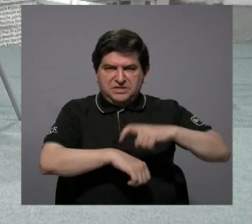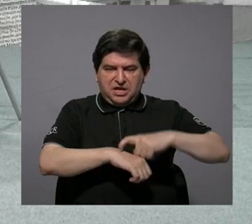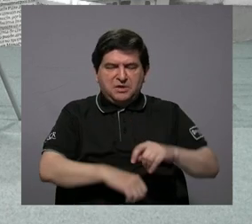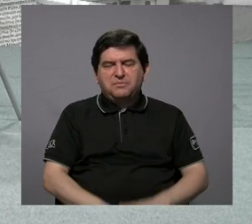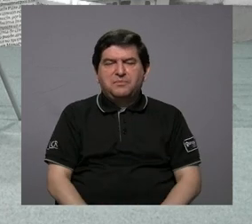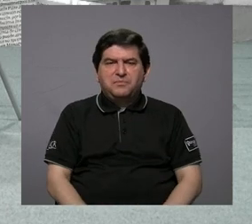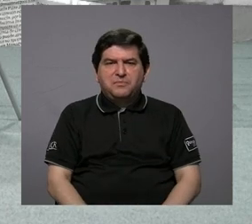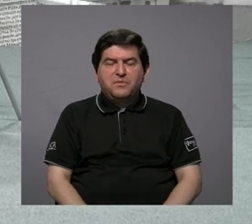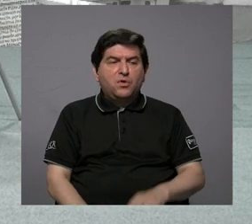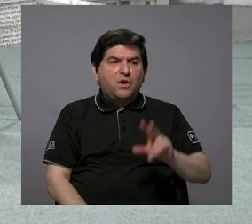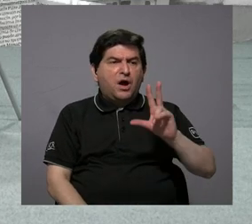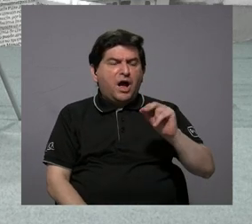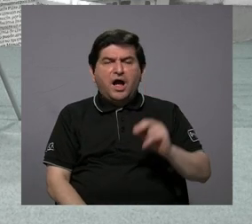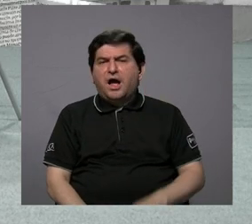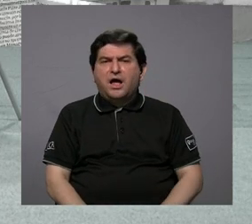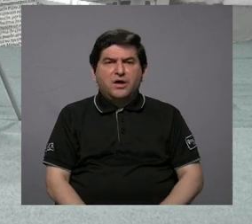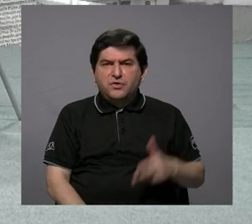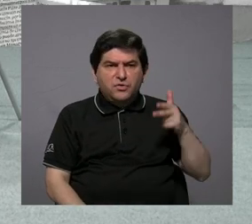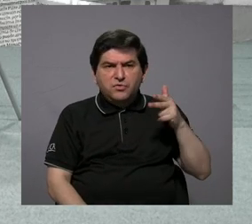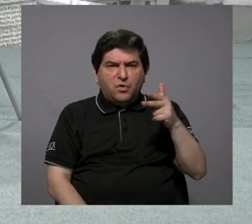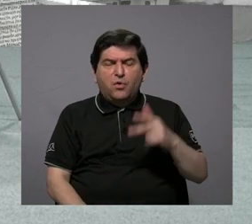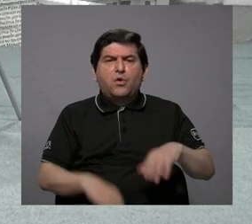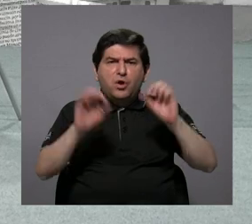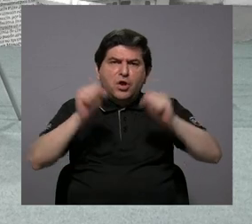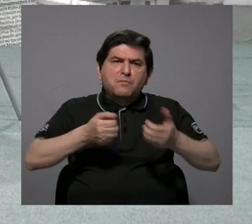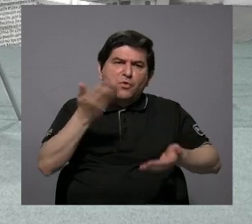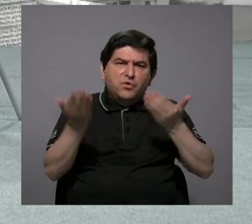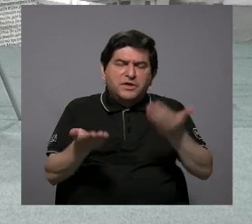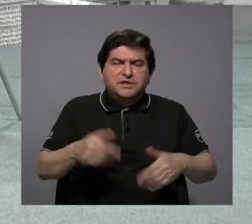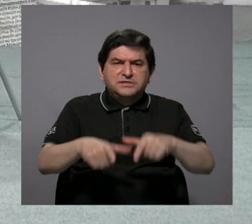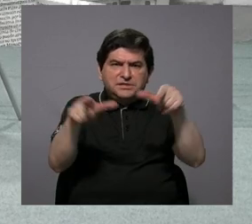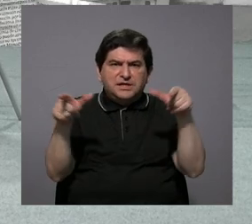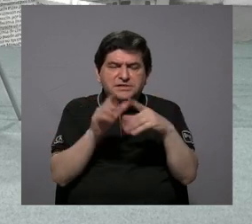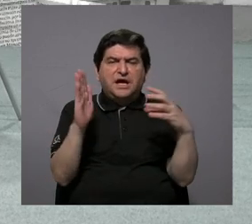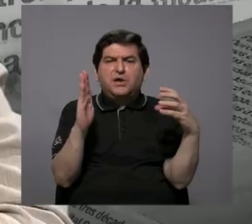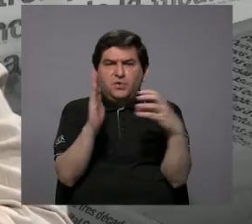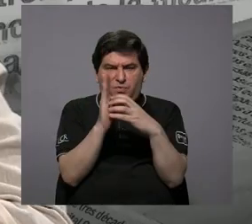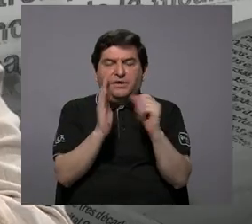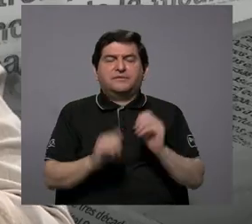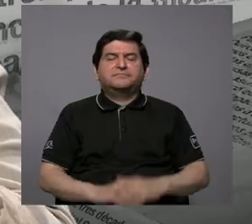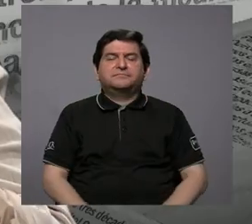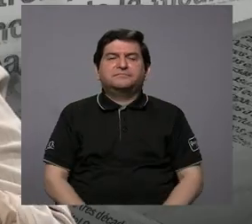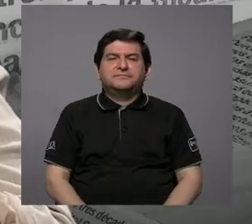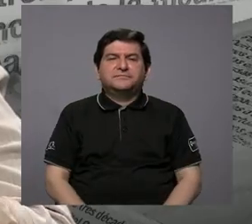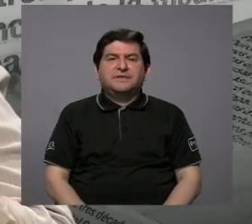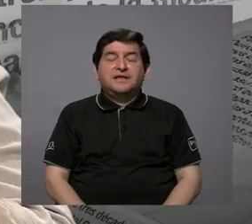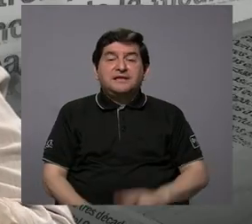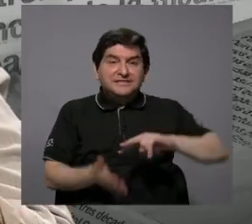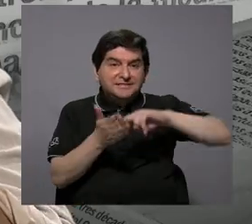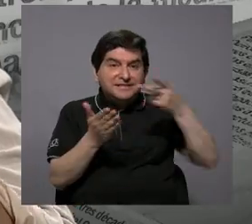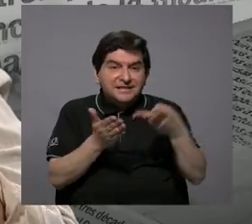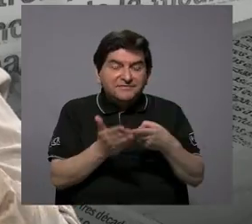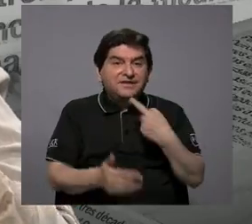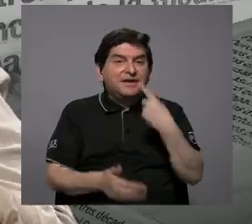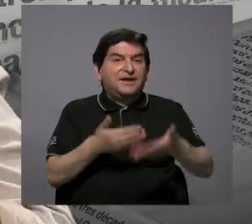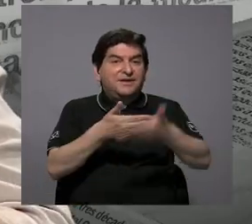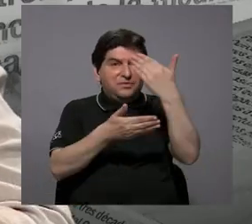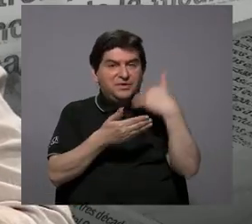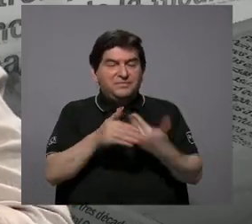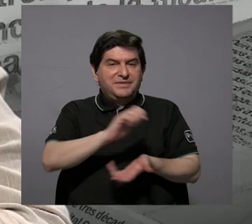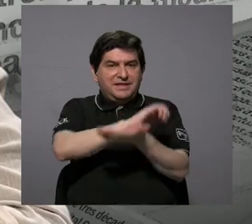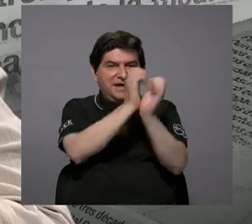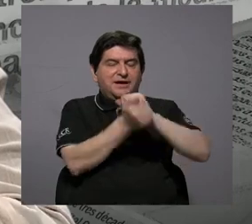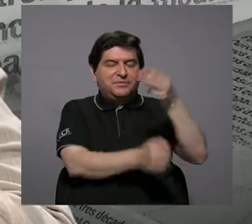viajes para poder movernos entonces a estos puntos de carga. ¿Por qué? Porque entonces ya implica, como les comentaba, un